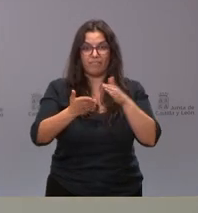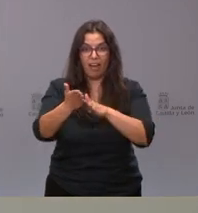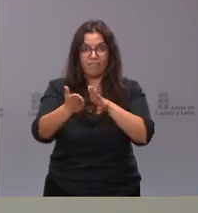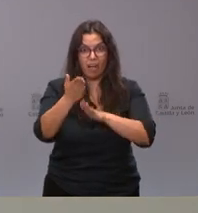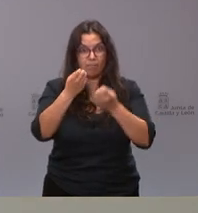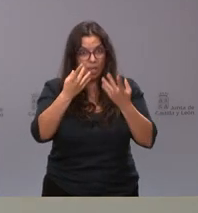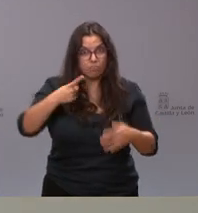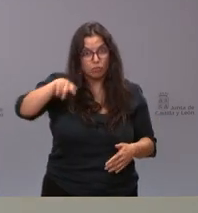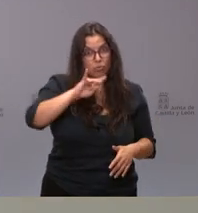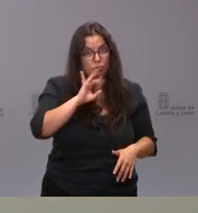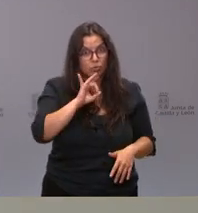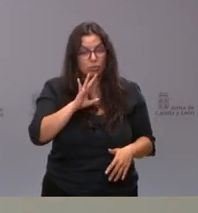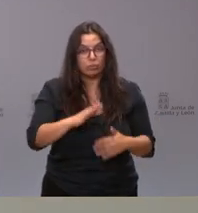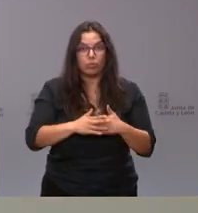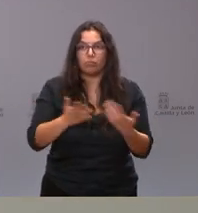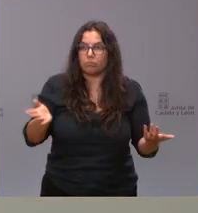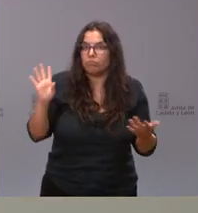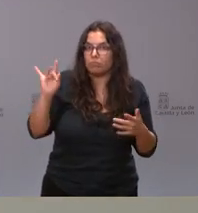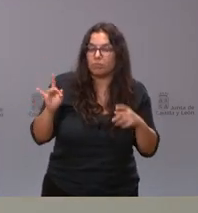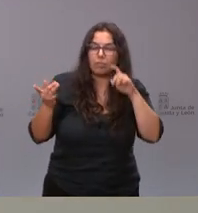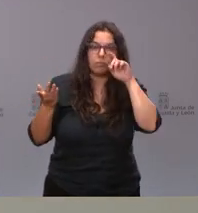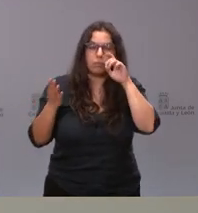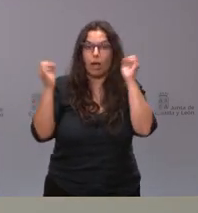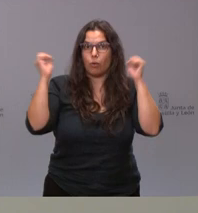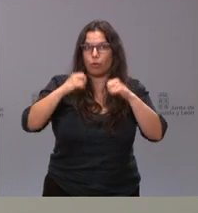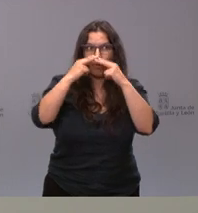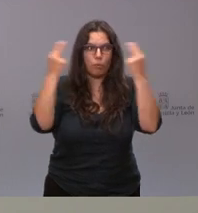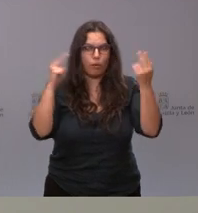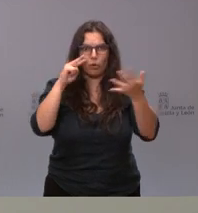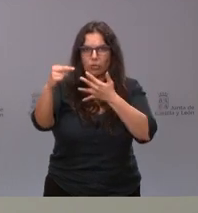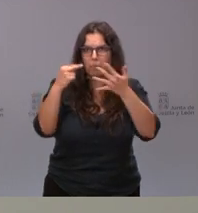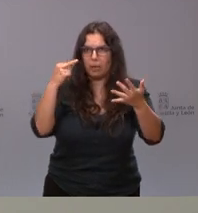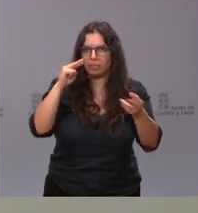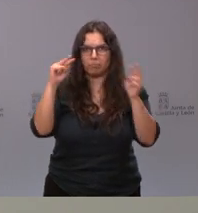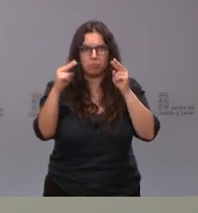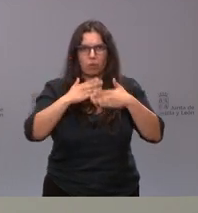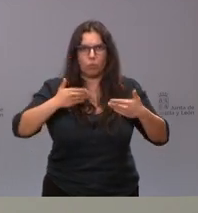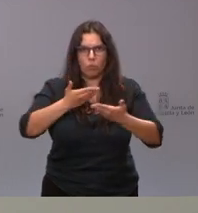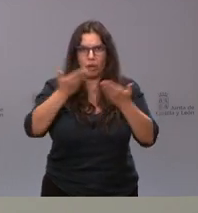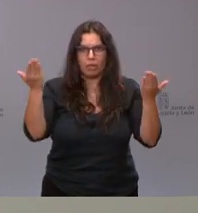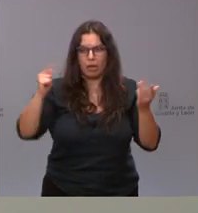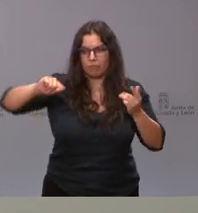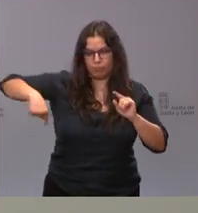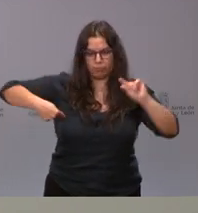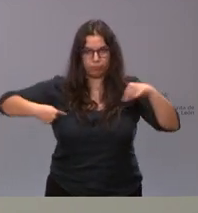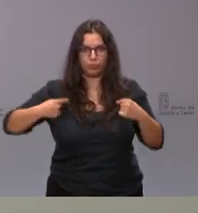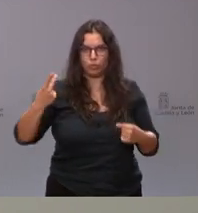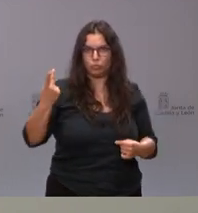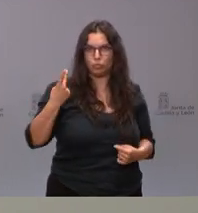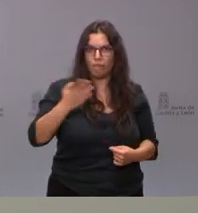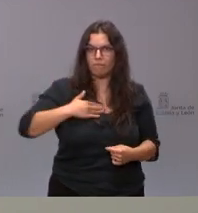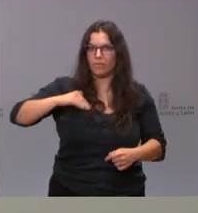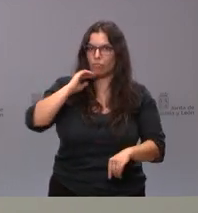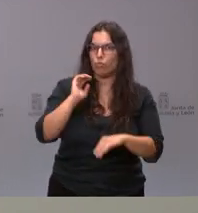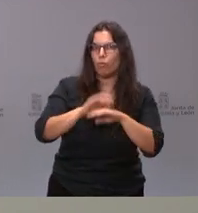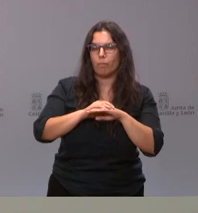sí, es un acuerdo público, es un acuerdo transparente y las partes firmantes tenemos la mejor voluntad de cumplirlo,